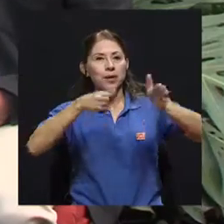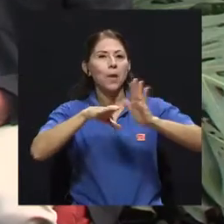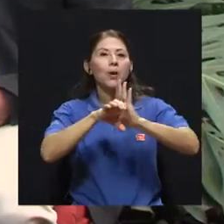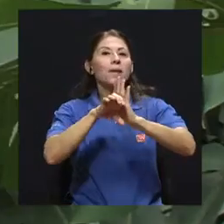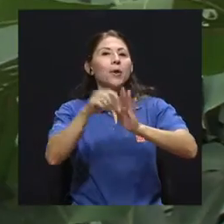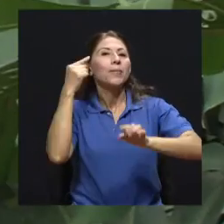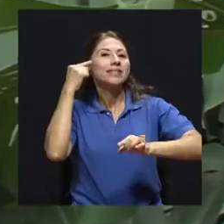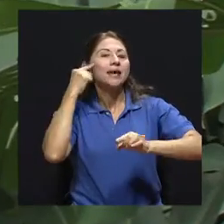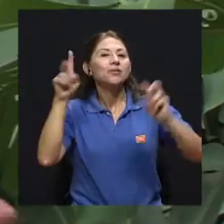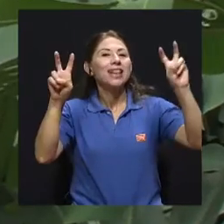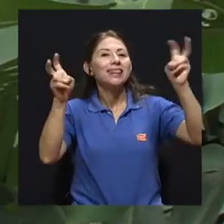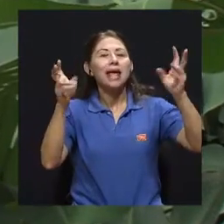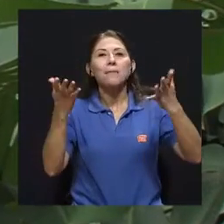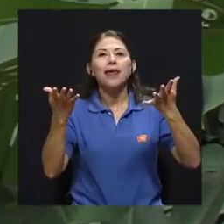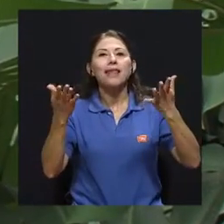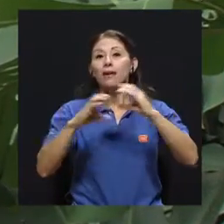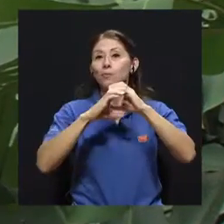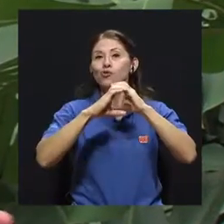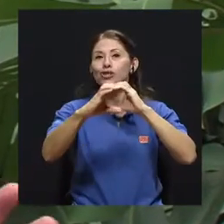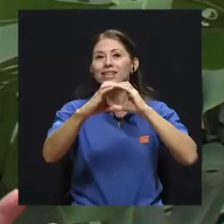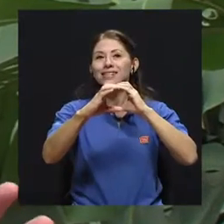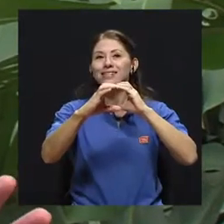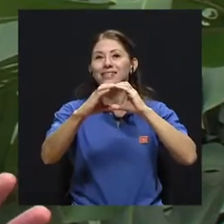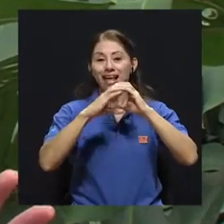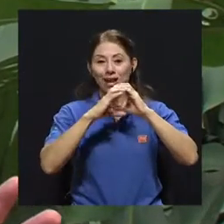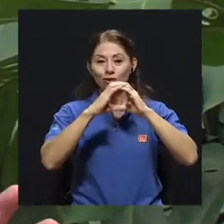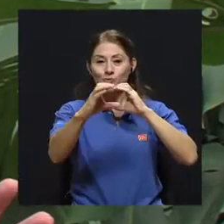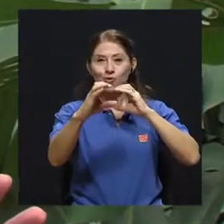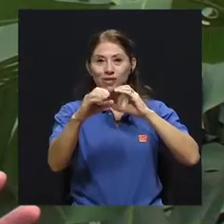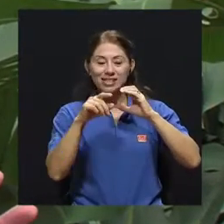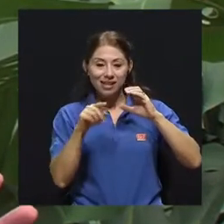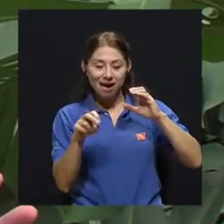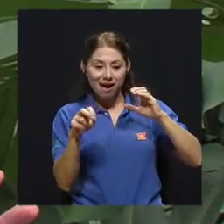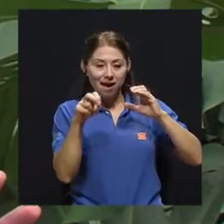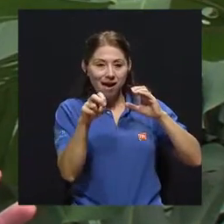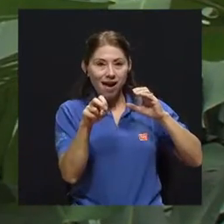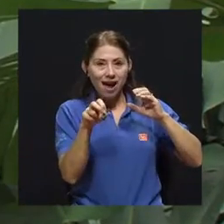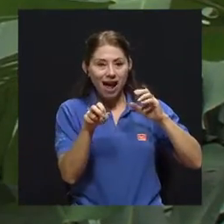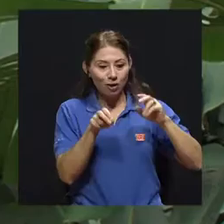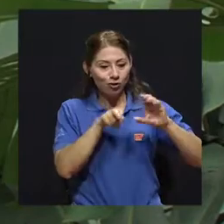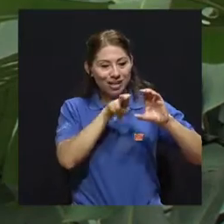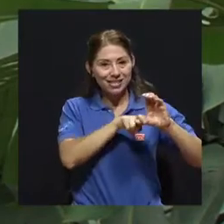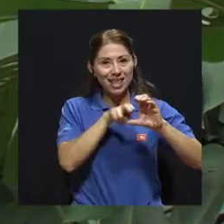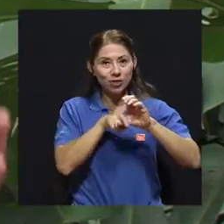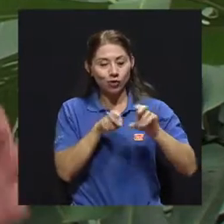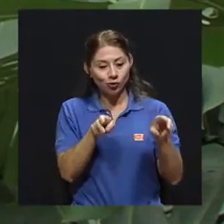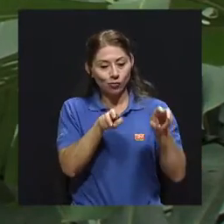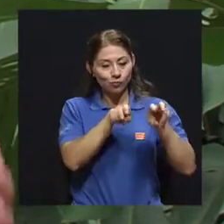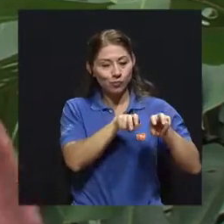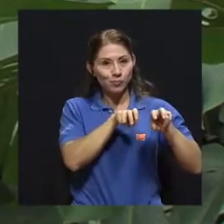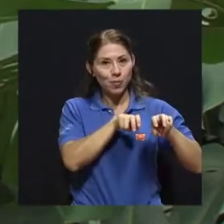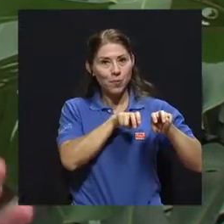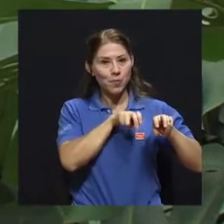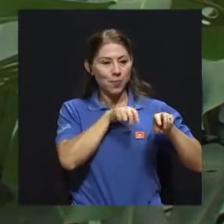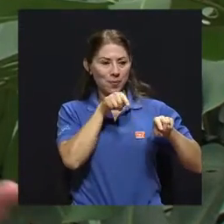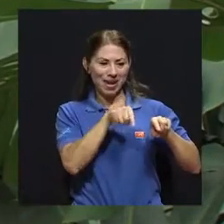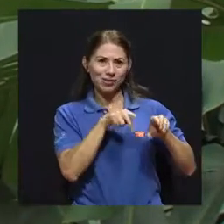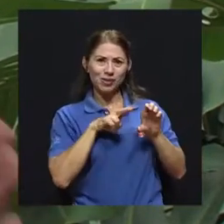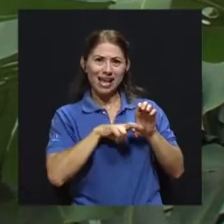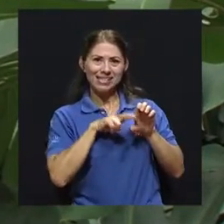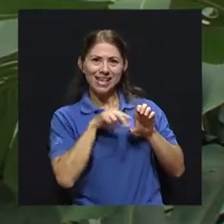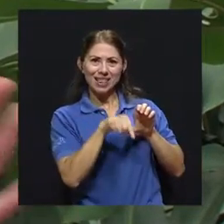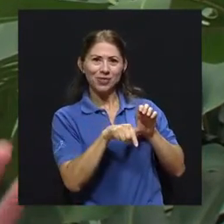¿Cuántas... por ejemplo, pensemos el tema de los asientos en los buses, ¿verdad? O sea, están hechos para una